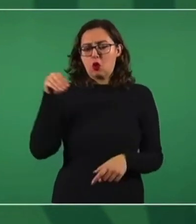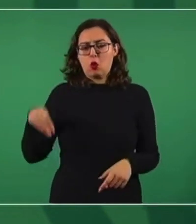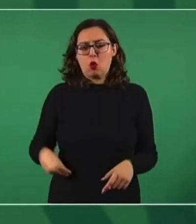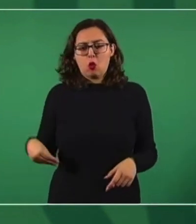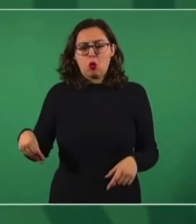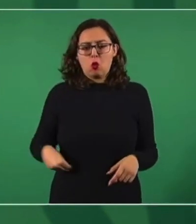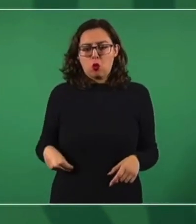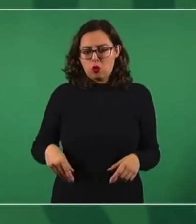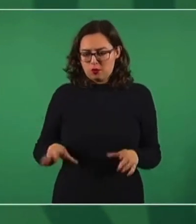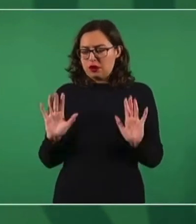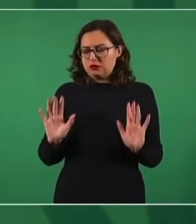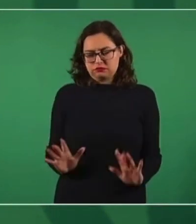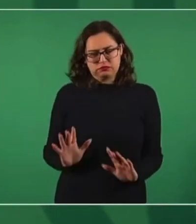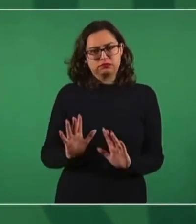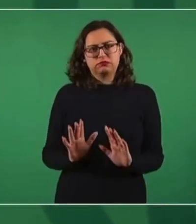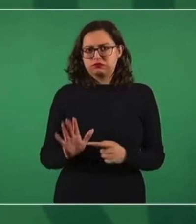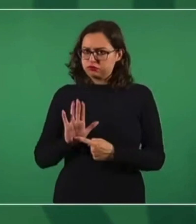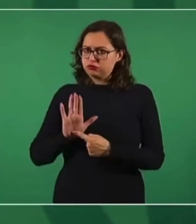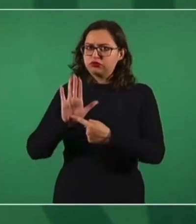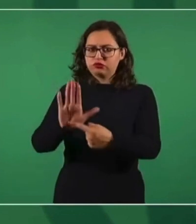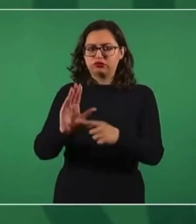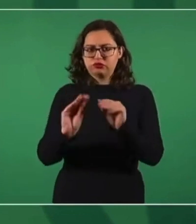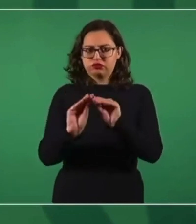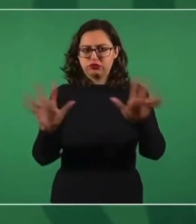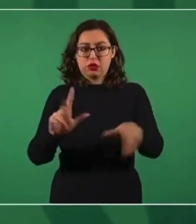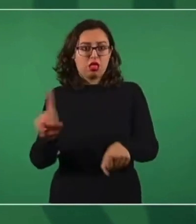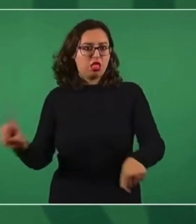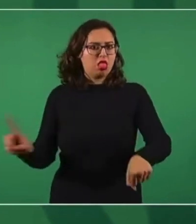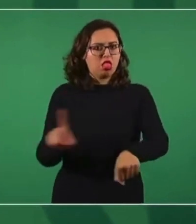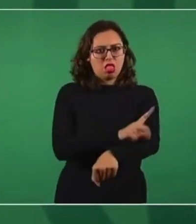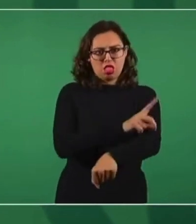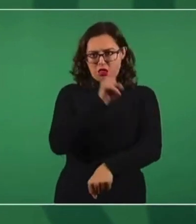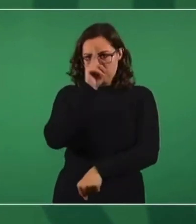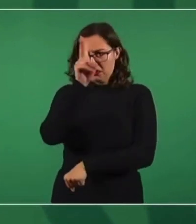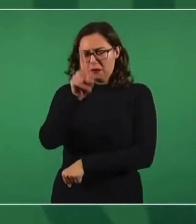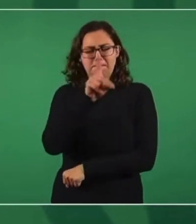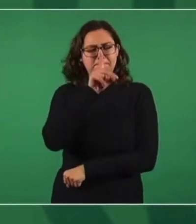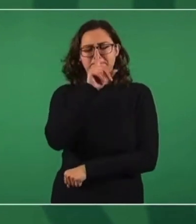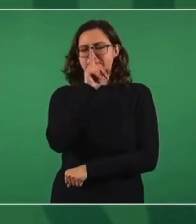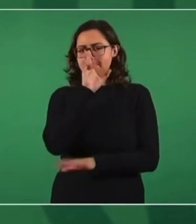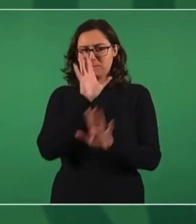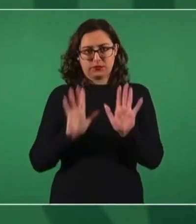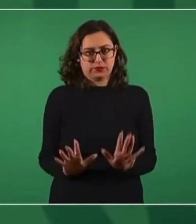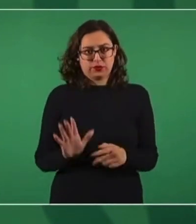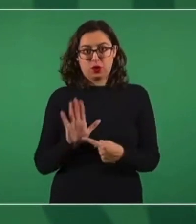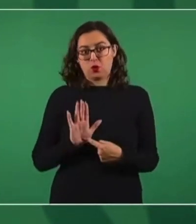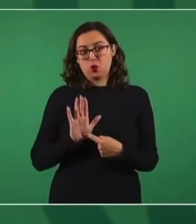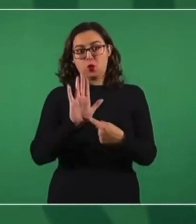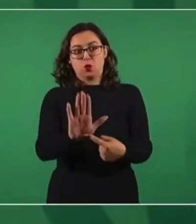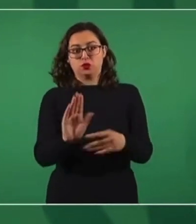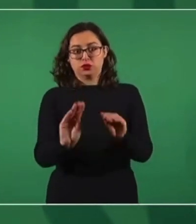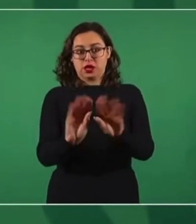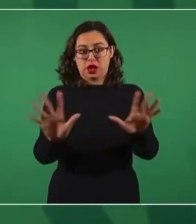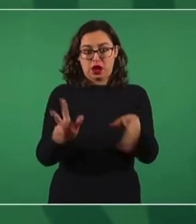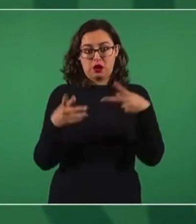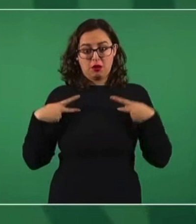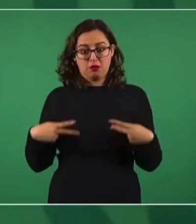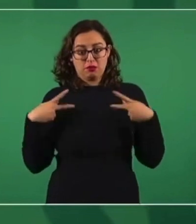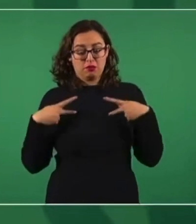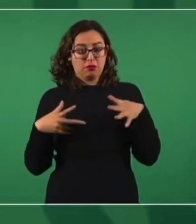afán de venganzas, sino nada más para que la ciudadanía